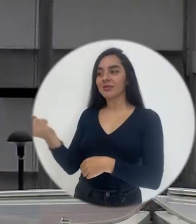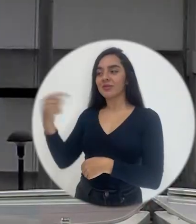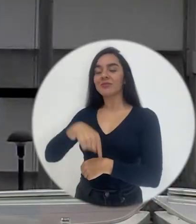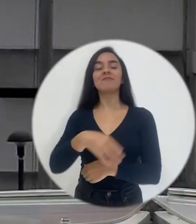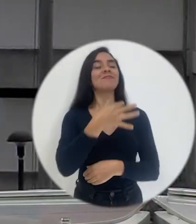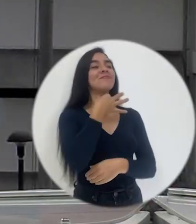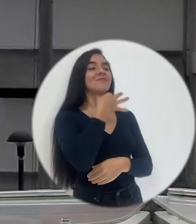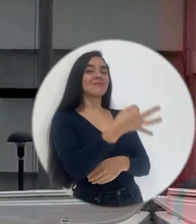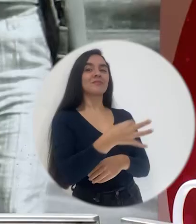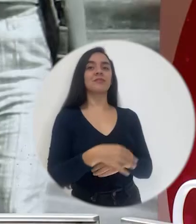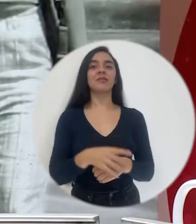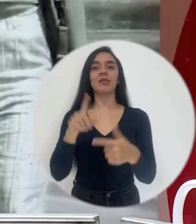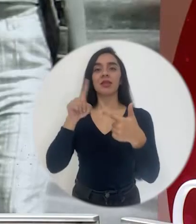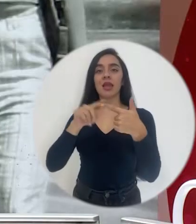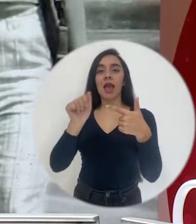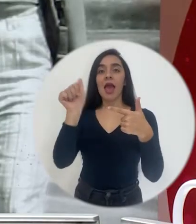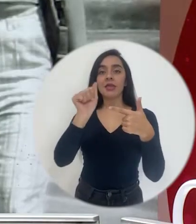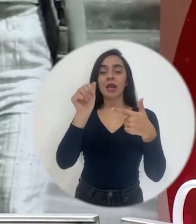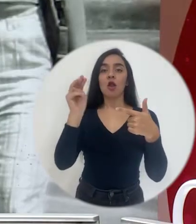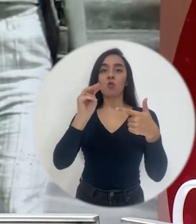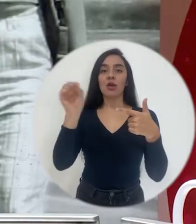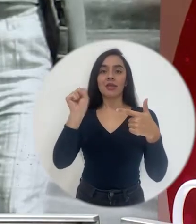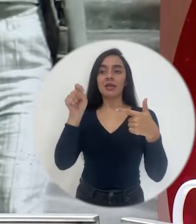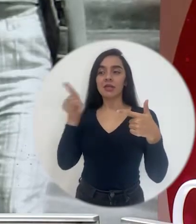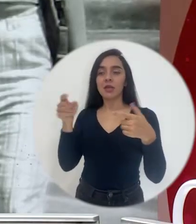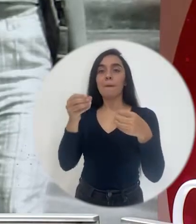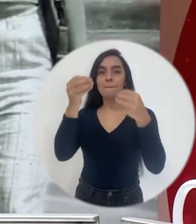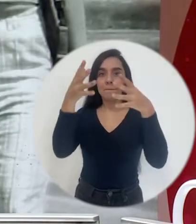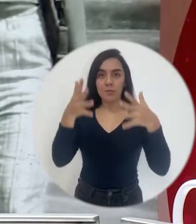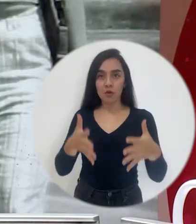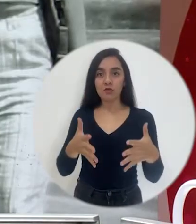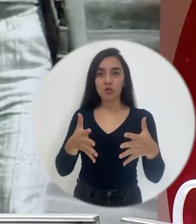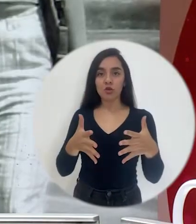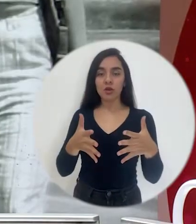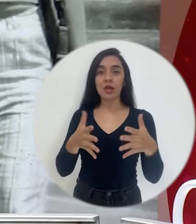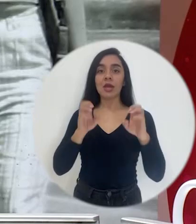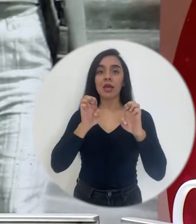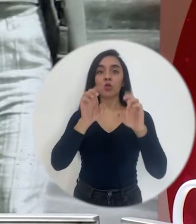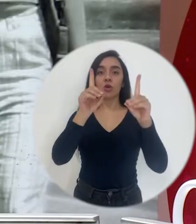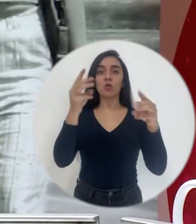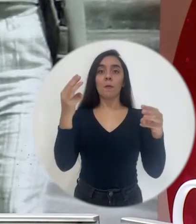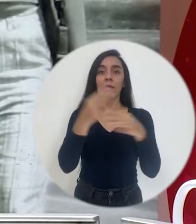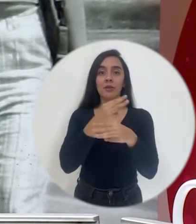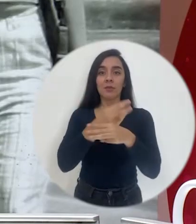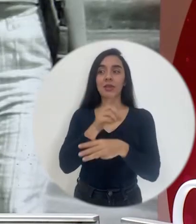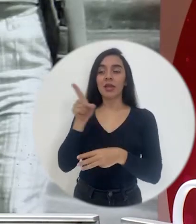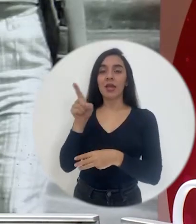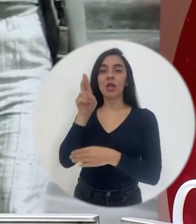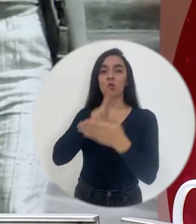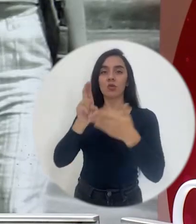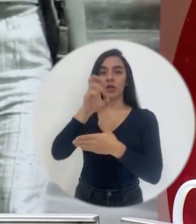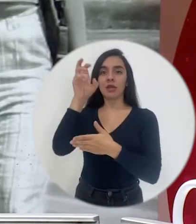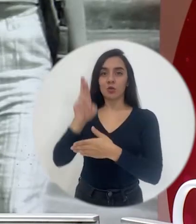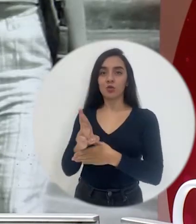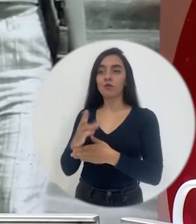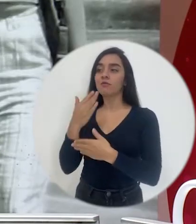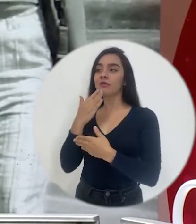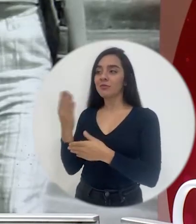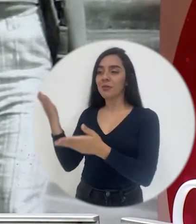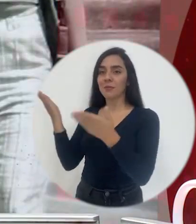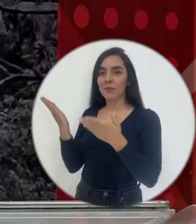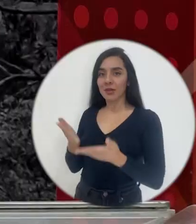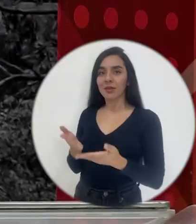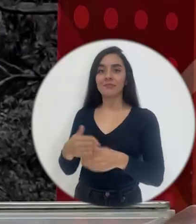placer estar aquí. También está con nosotros Adriana Monge Sánchez quien es profesora en Educación Matemática de la Universidad de Costa Rica,